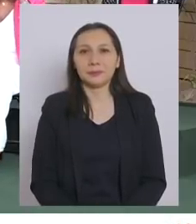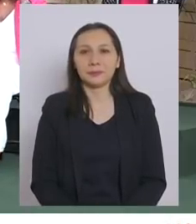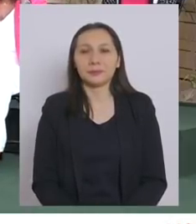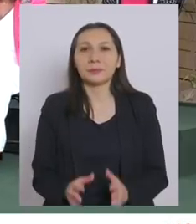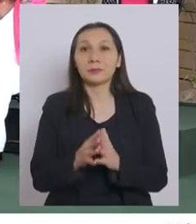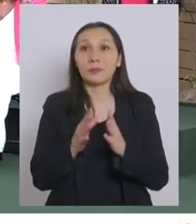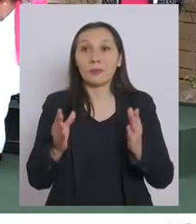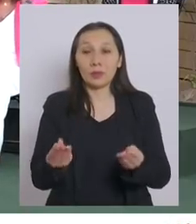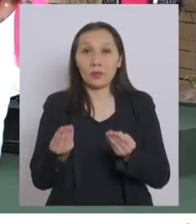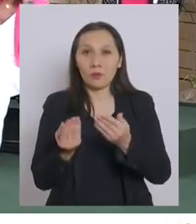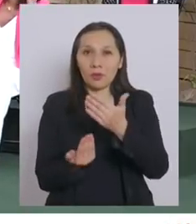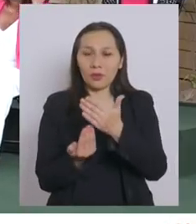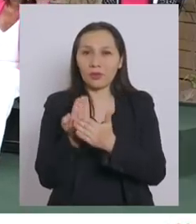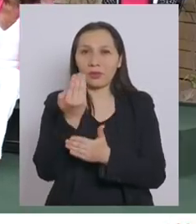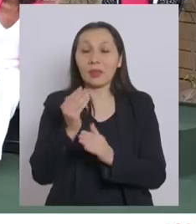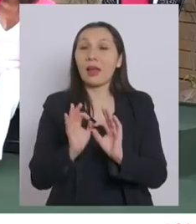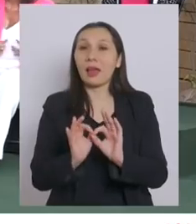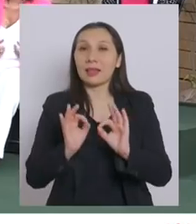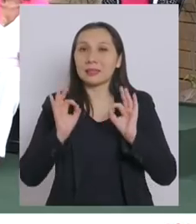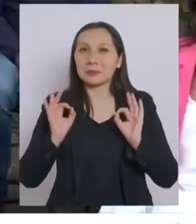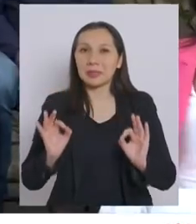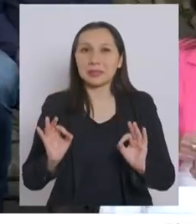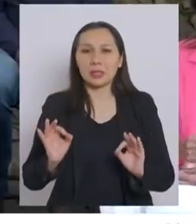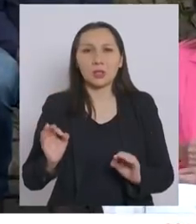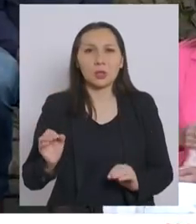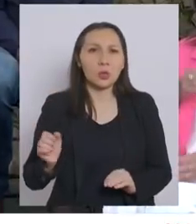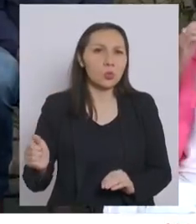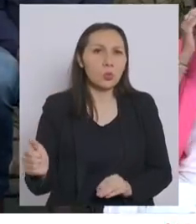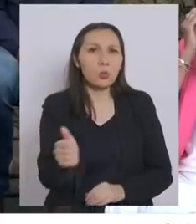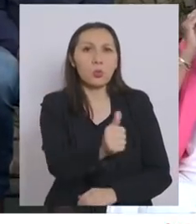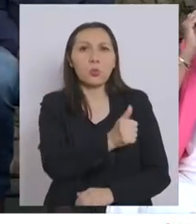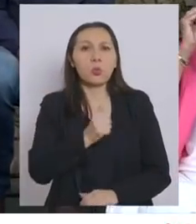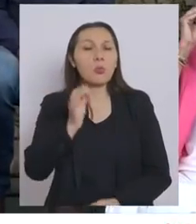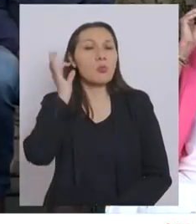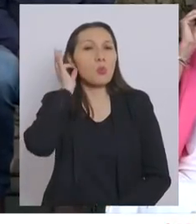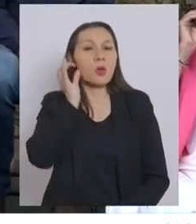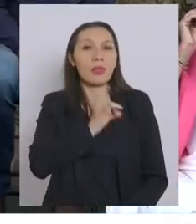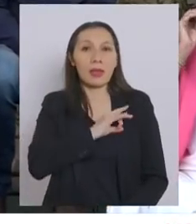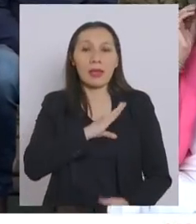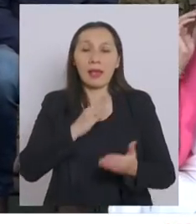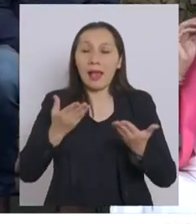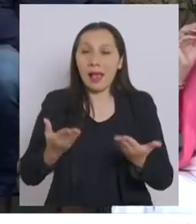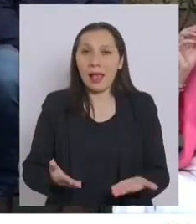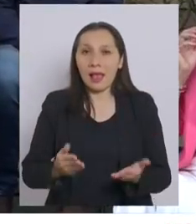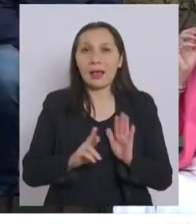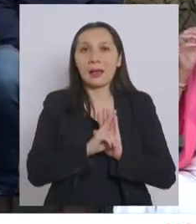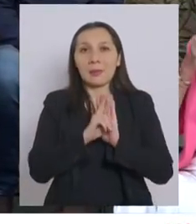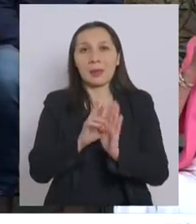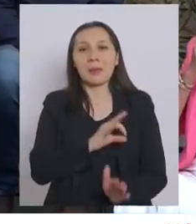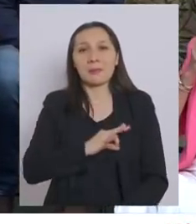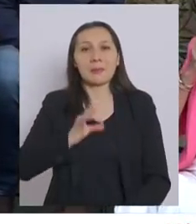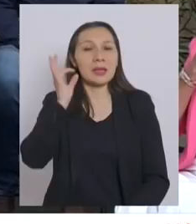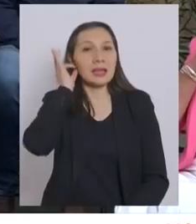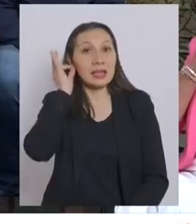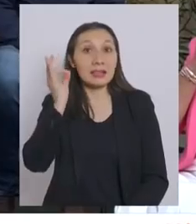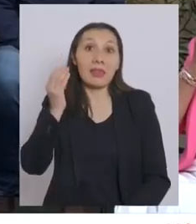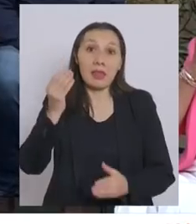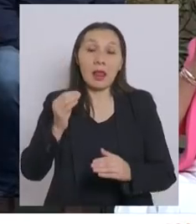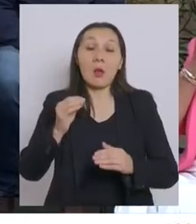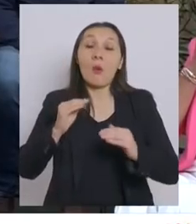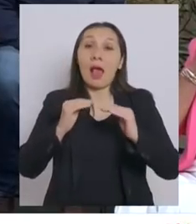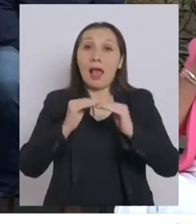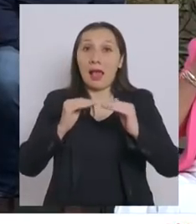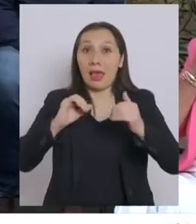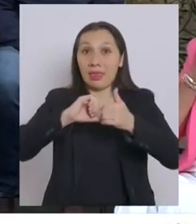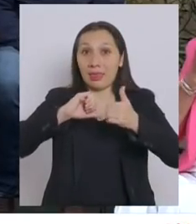Muy buenos días, especialmente a todas las mujeres de Chile, aquí representadas por la Ministra de la Mujer y Equidad